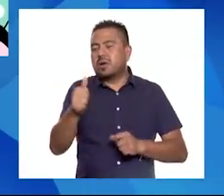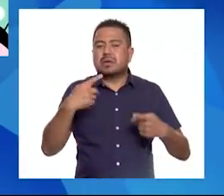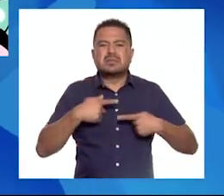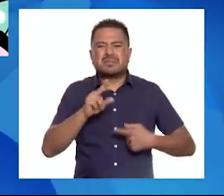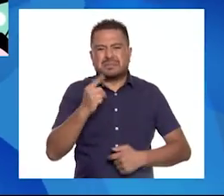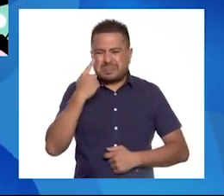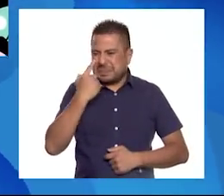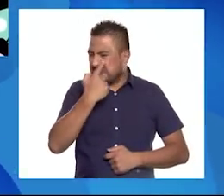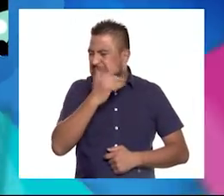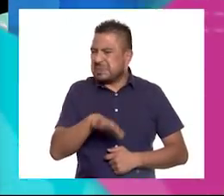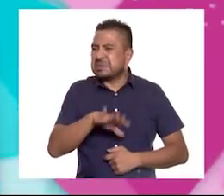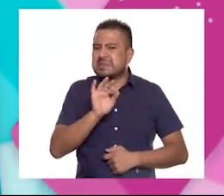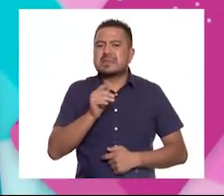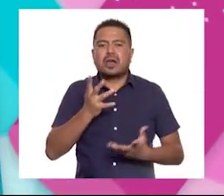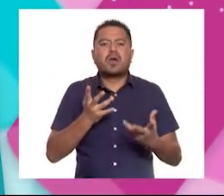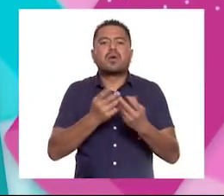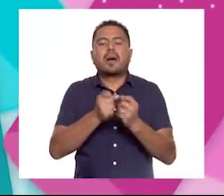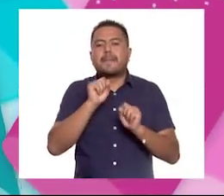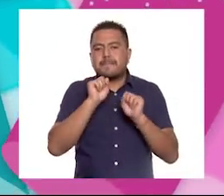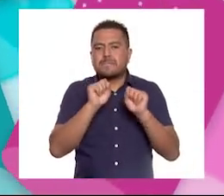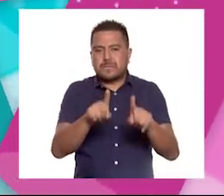no te gusta es parte de ti.